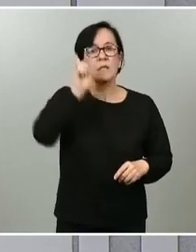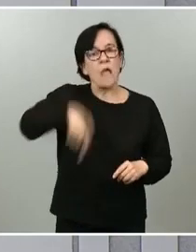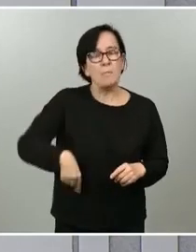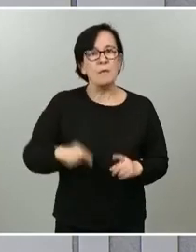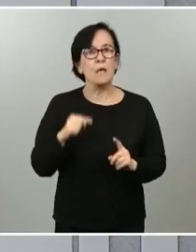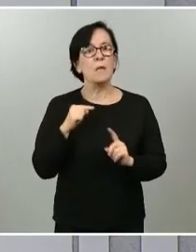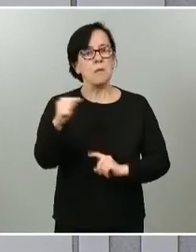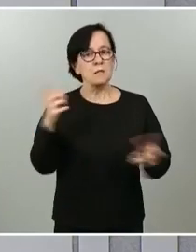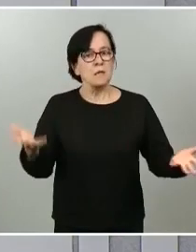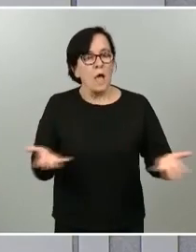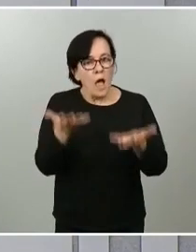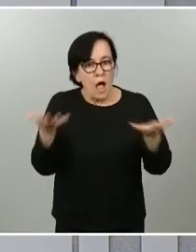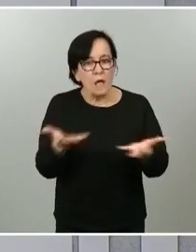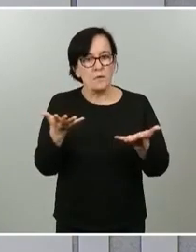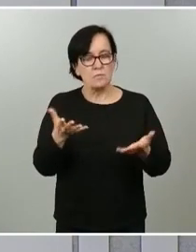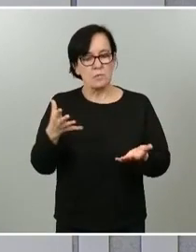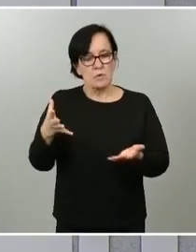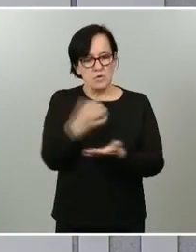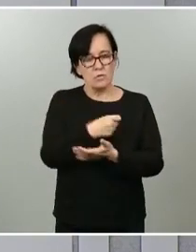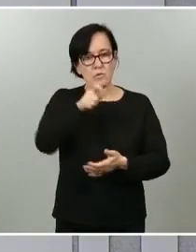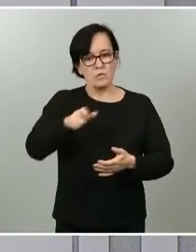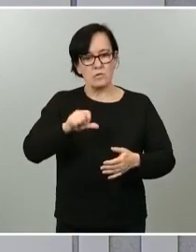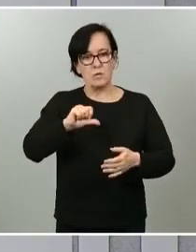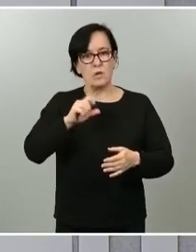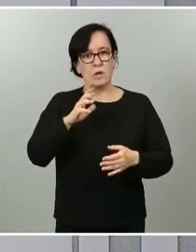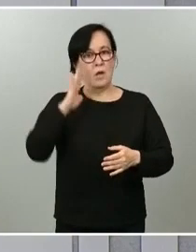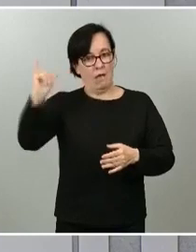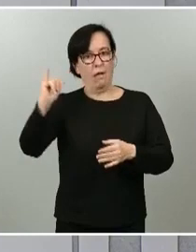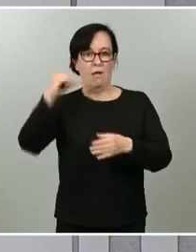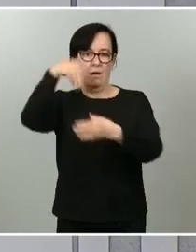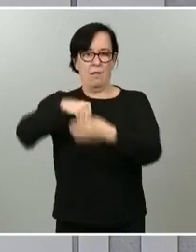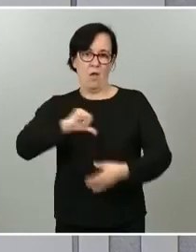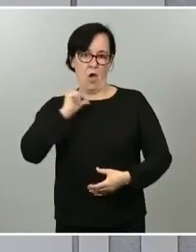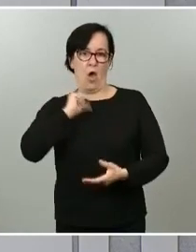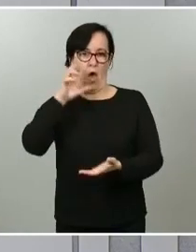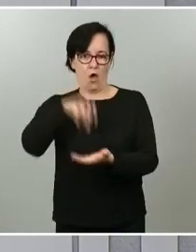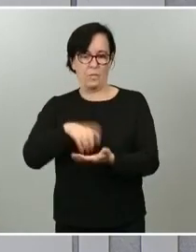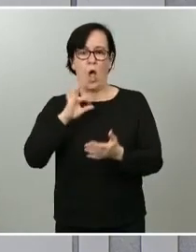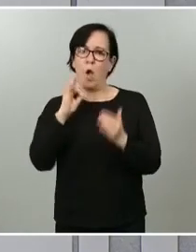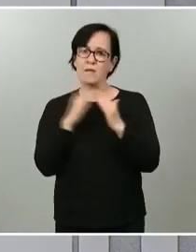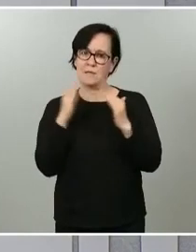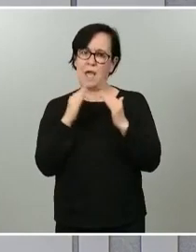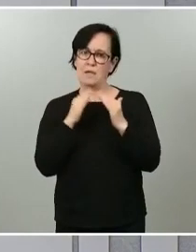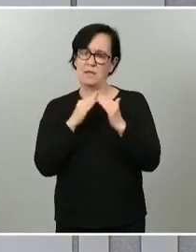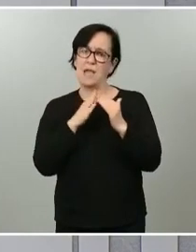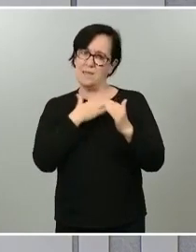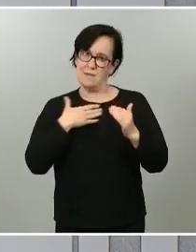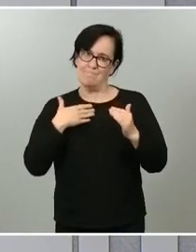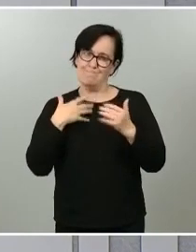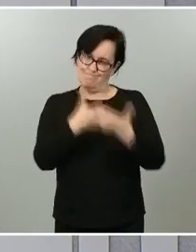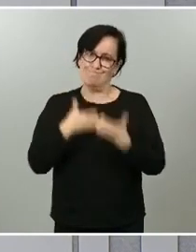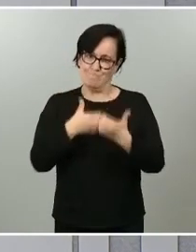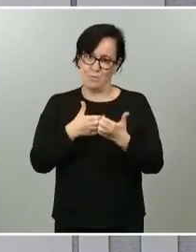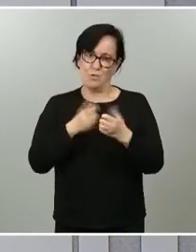de ánimo para todos aquellos que siguen hospitalizados o que están en casa pero que siguen luchando contra este virus. Un